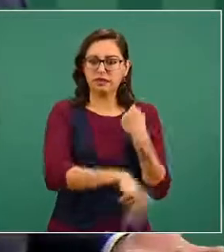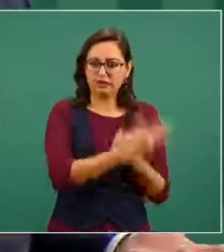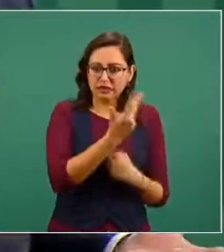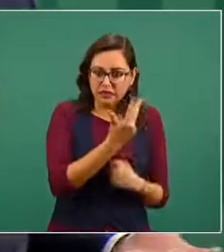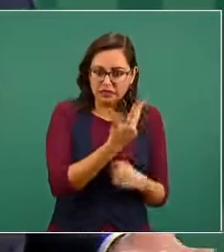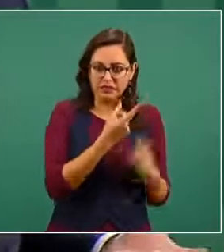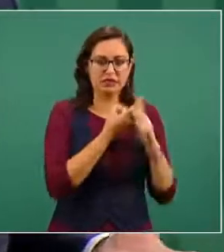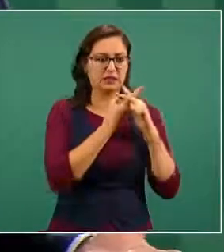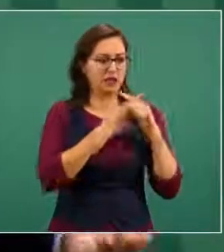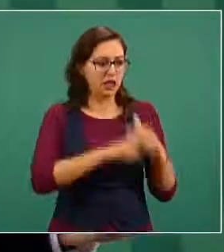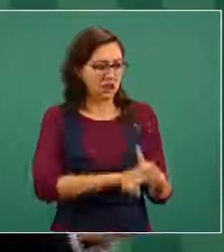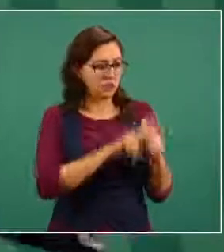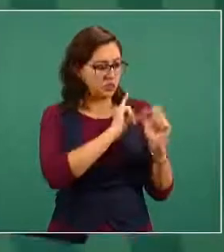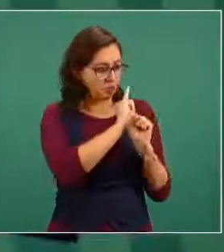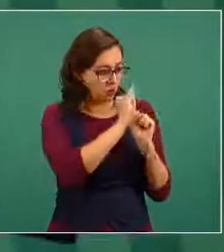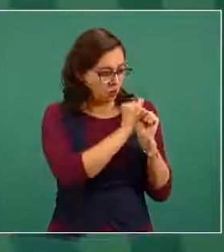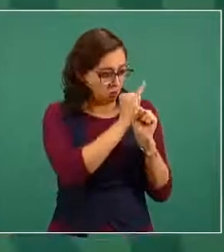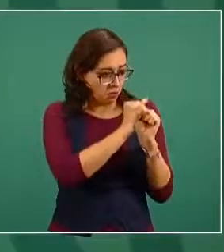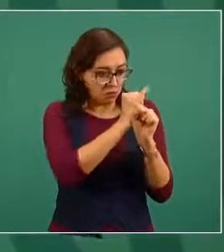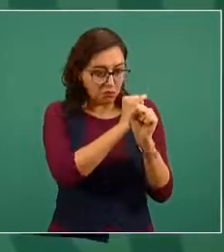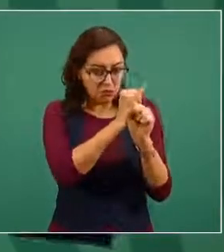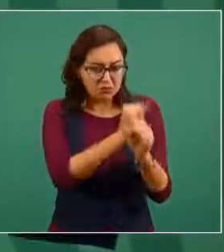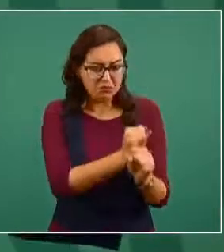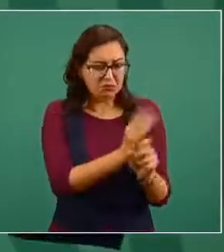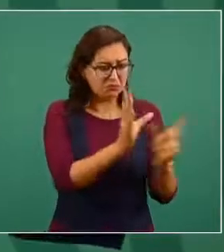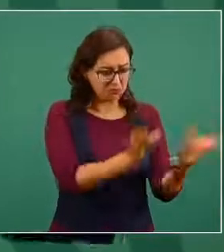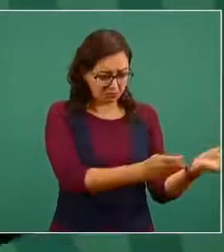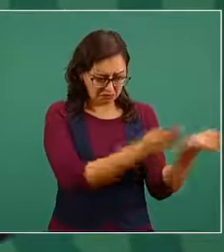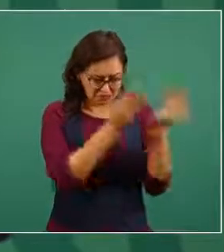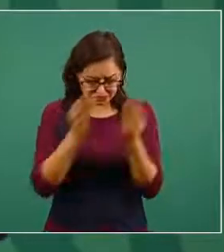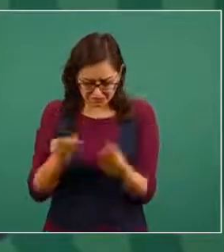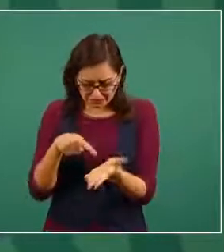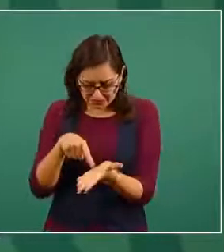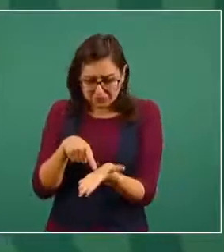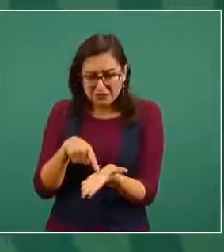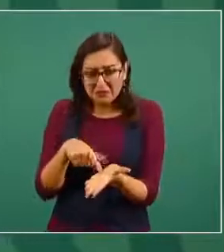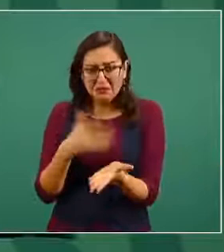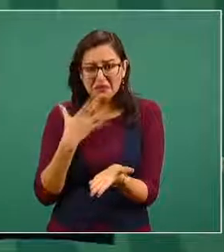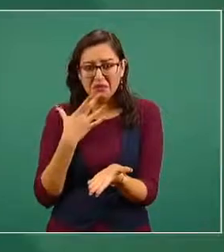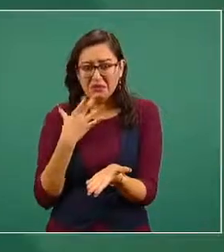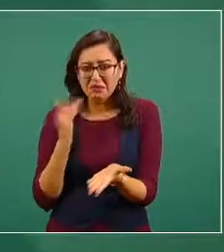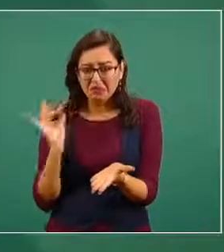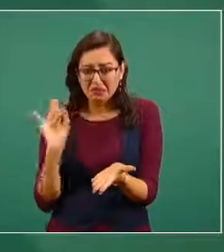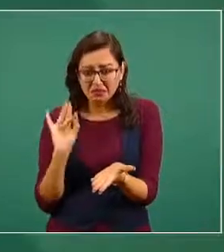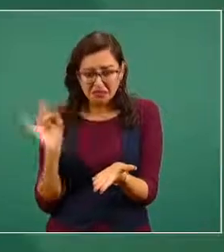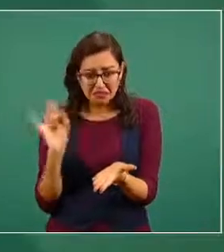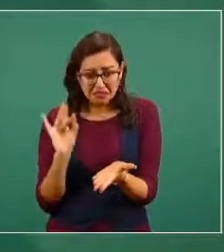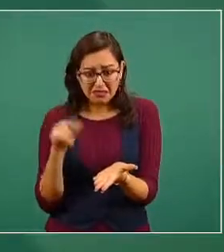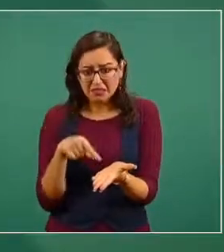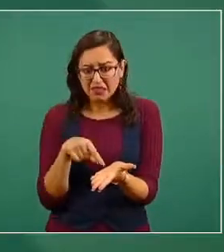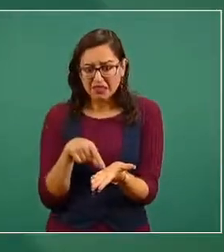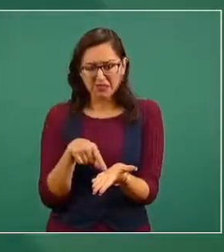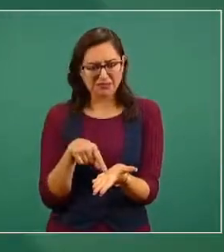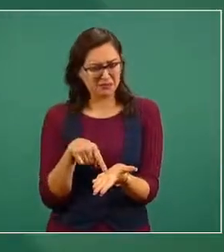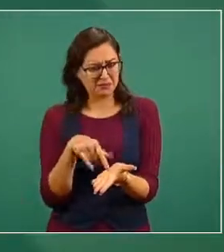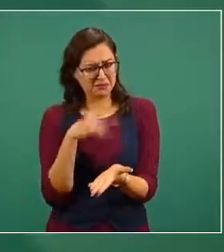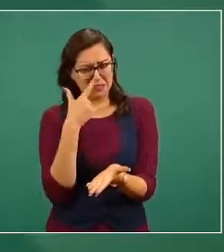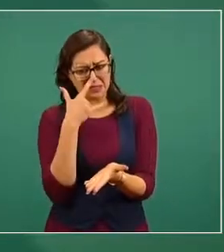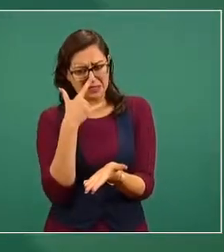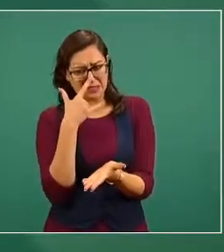para lo que entregaron pues no